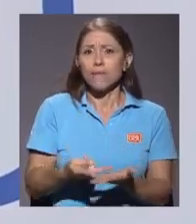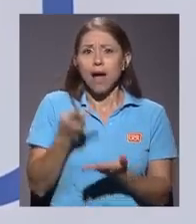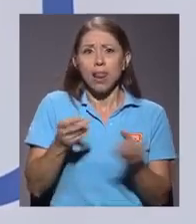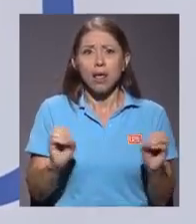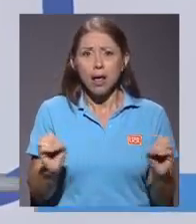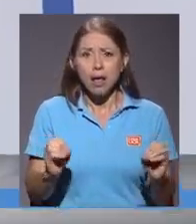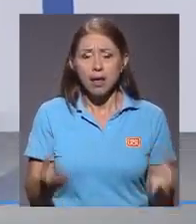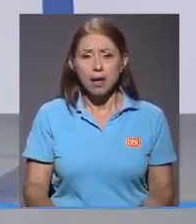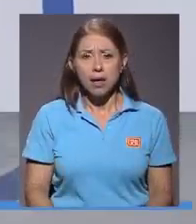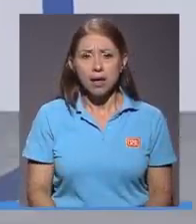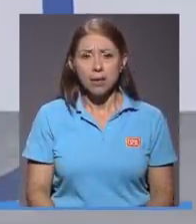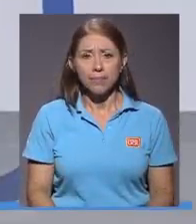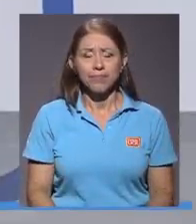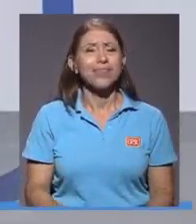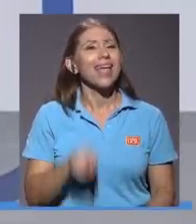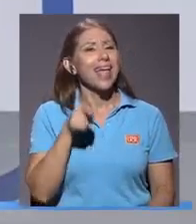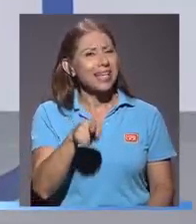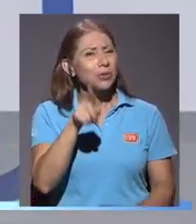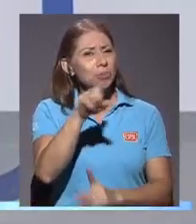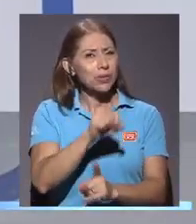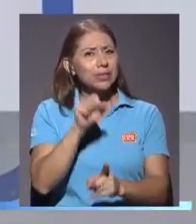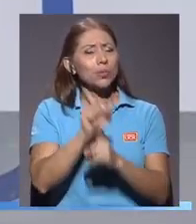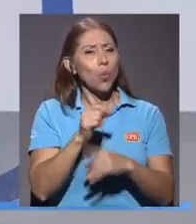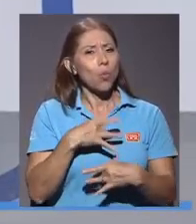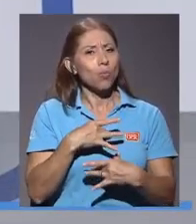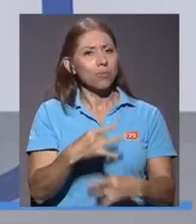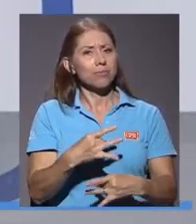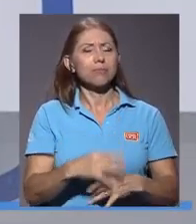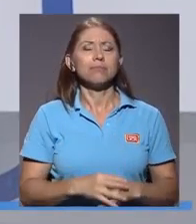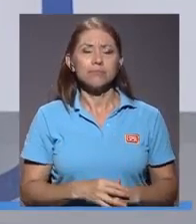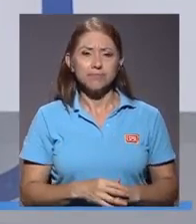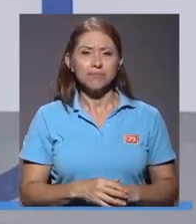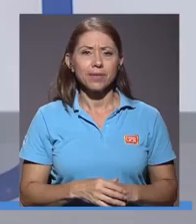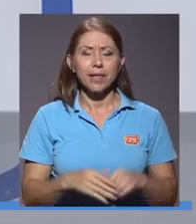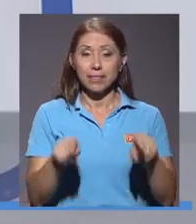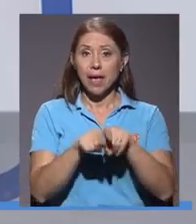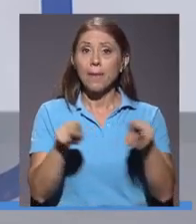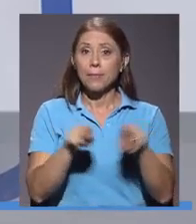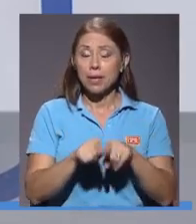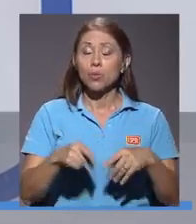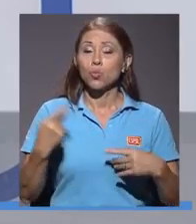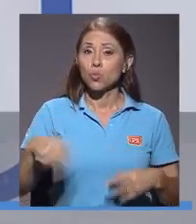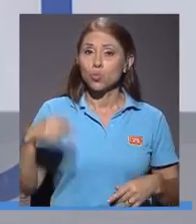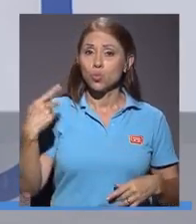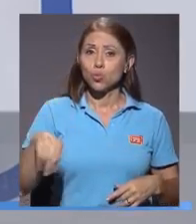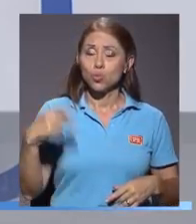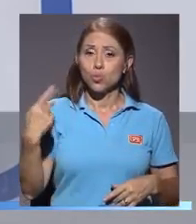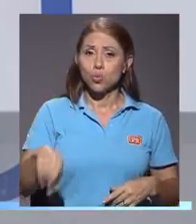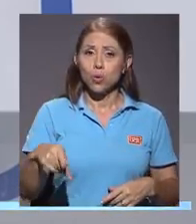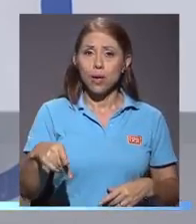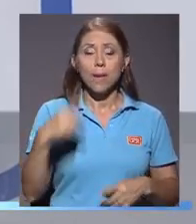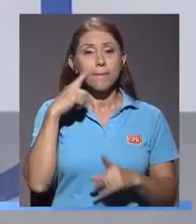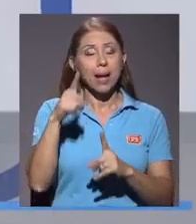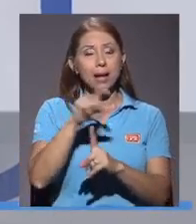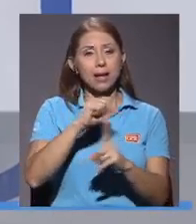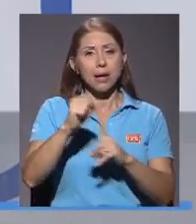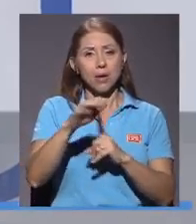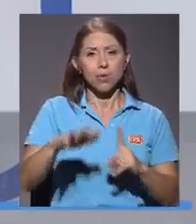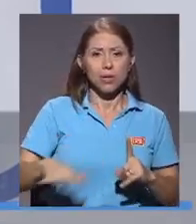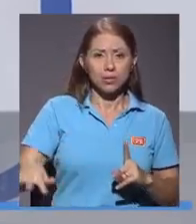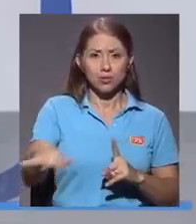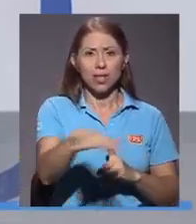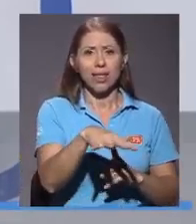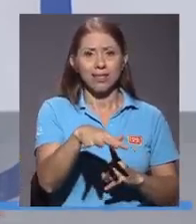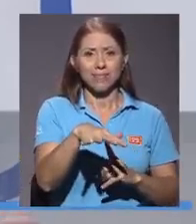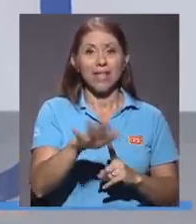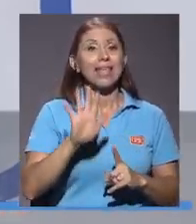Esto es algo, un fenómeno muy interesante, también muy riesgoso para una sociedad que para